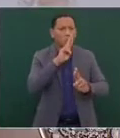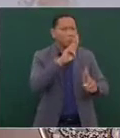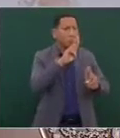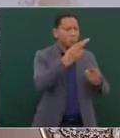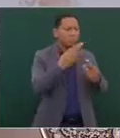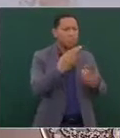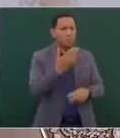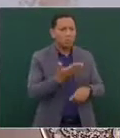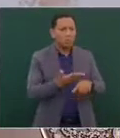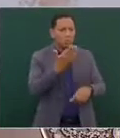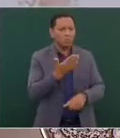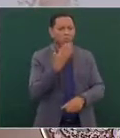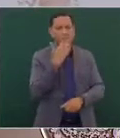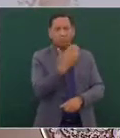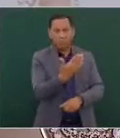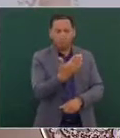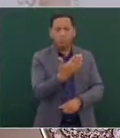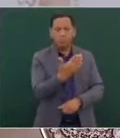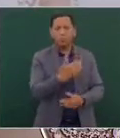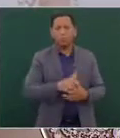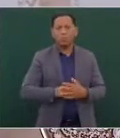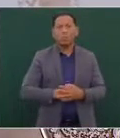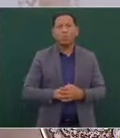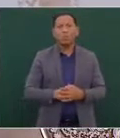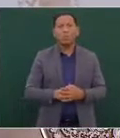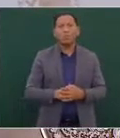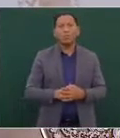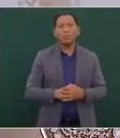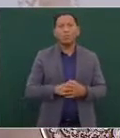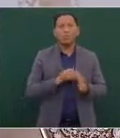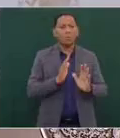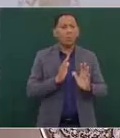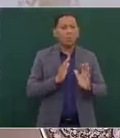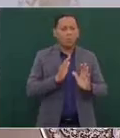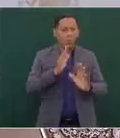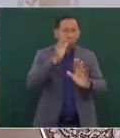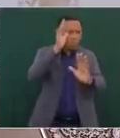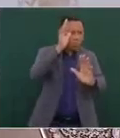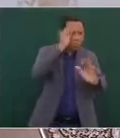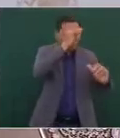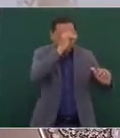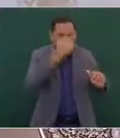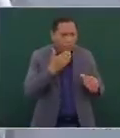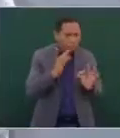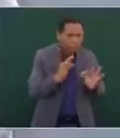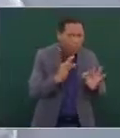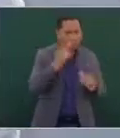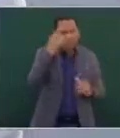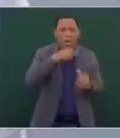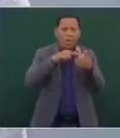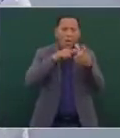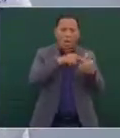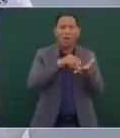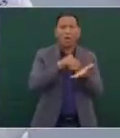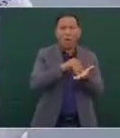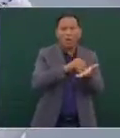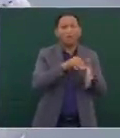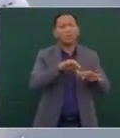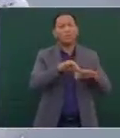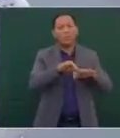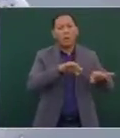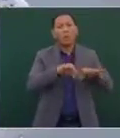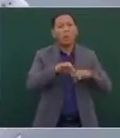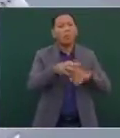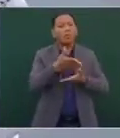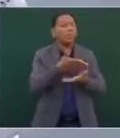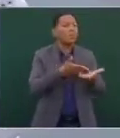y se llegaron acuerdos para continuar trabajando de